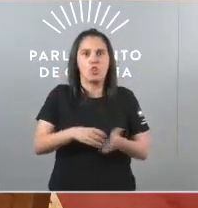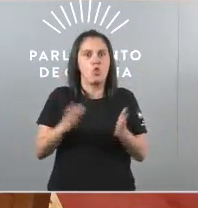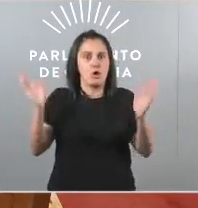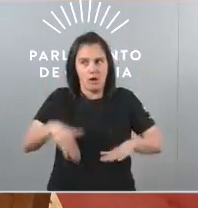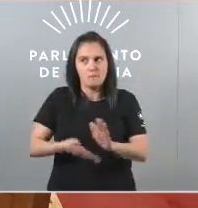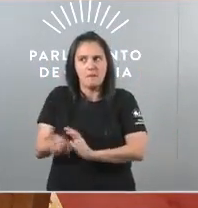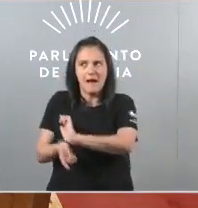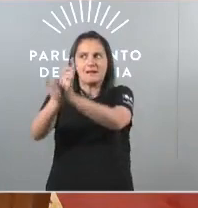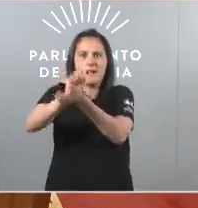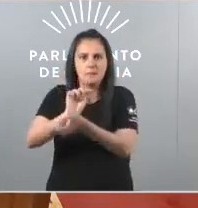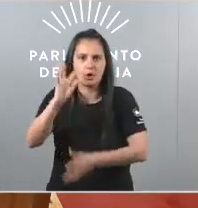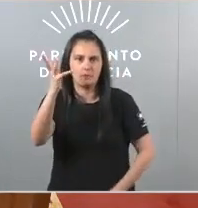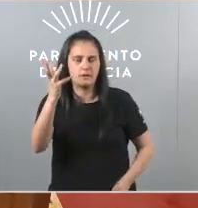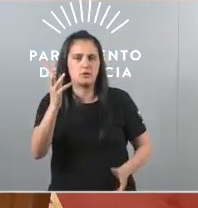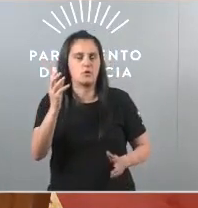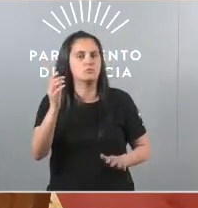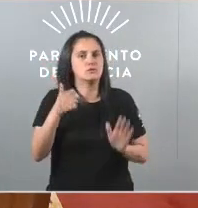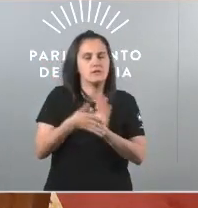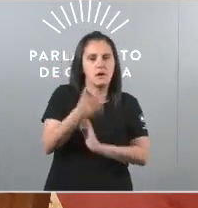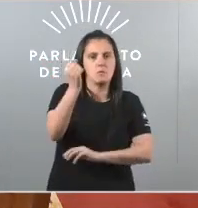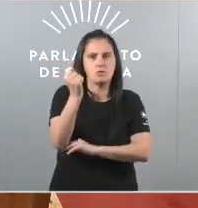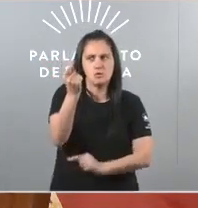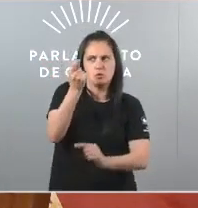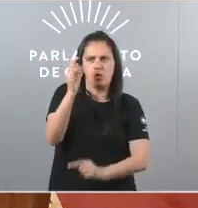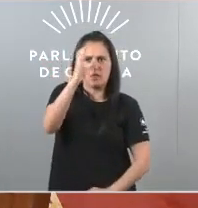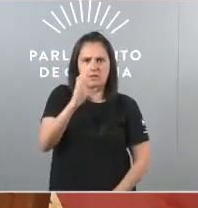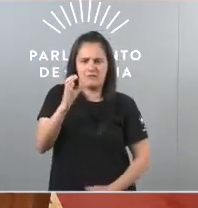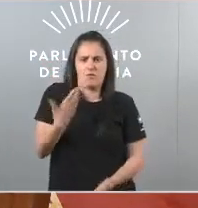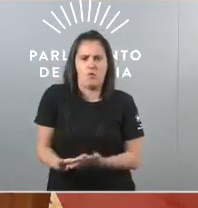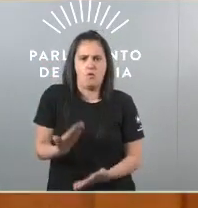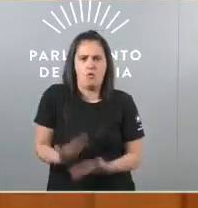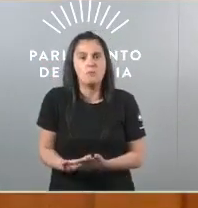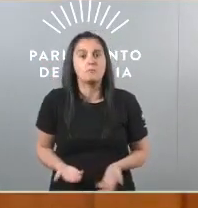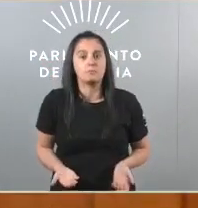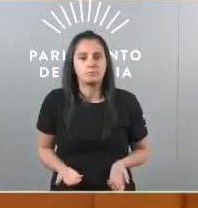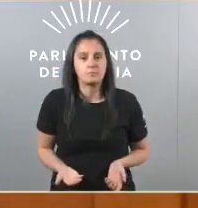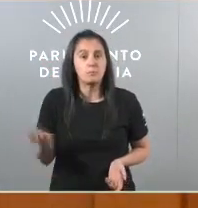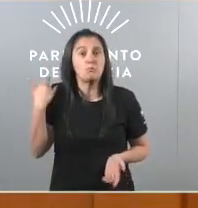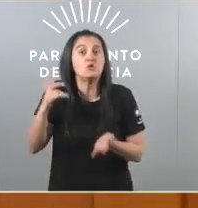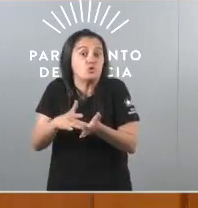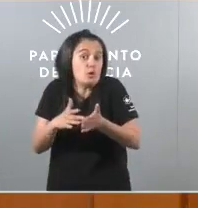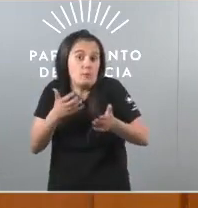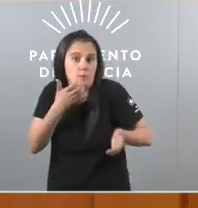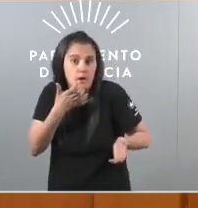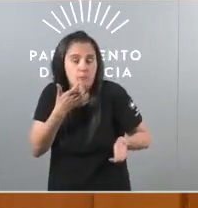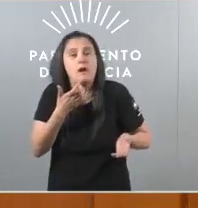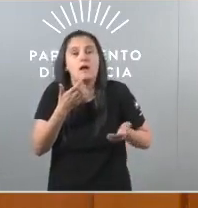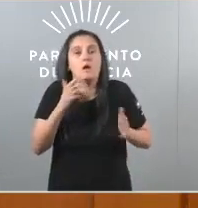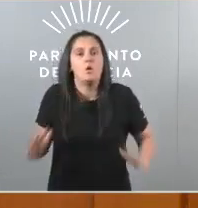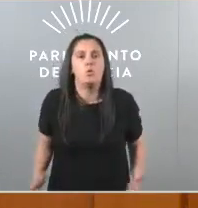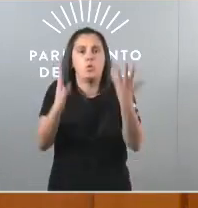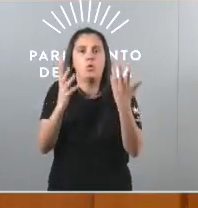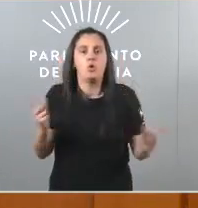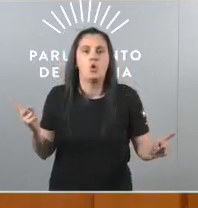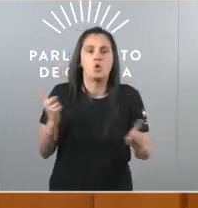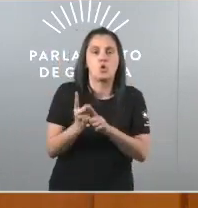cambio climático desde unha posición de rigor científico Pasou e pasa coa revolta contra